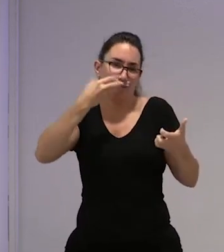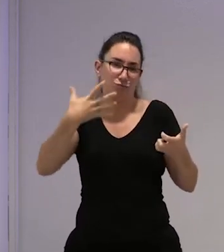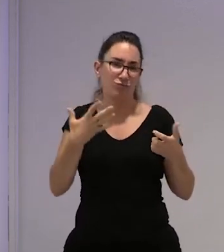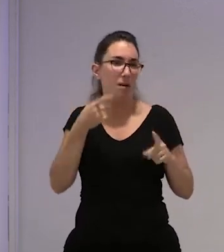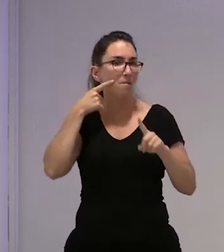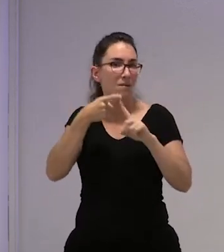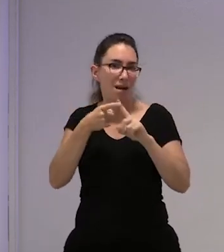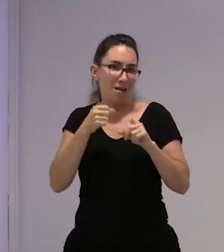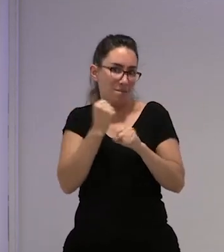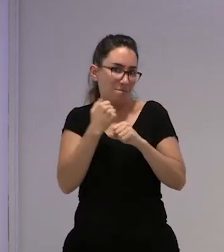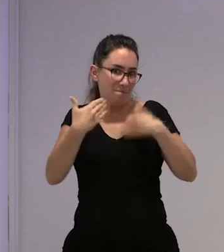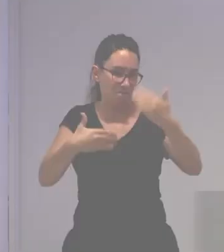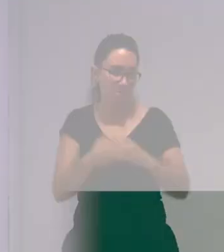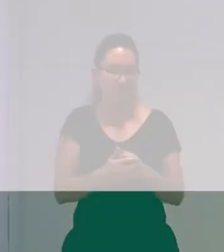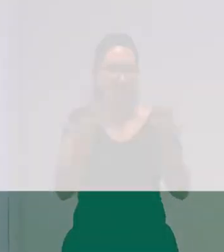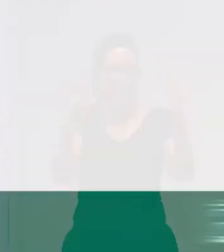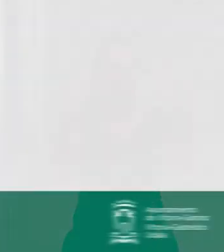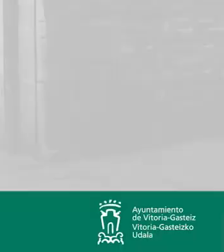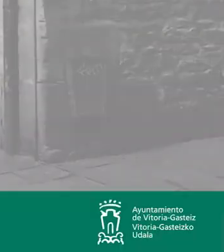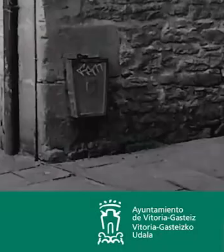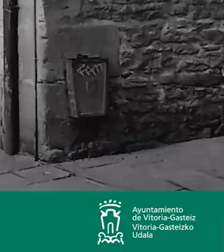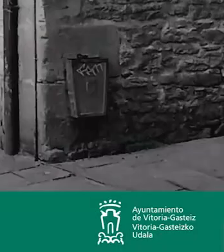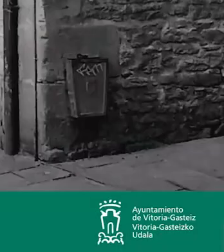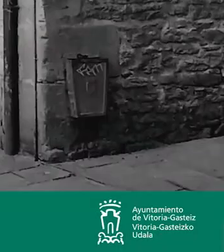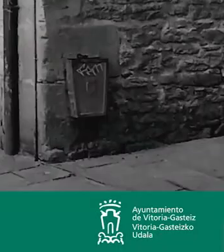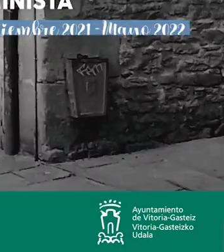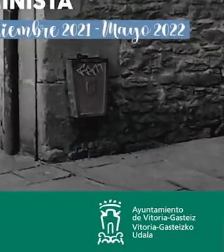muchas letras un super aplauso gracias aplausos